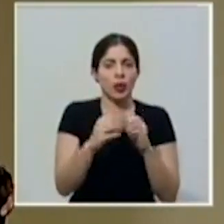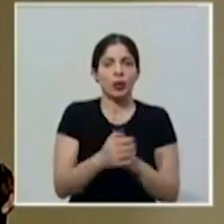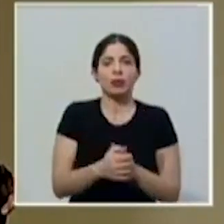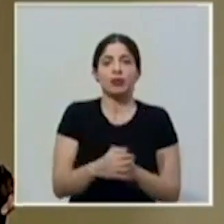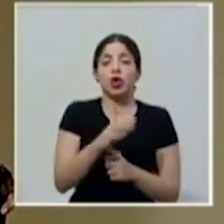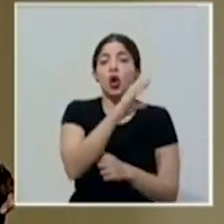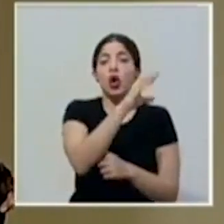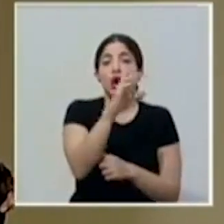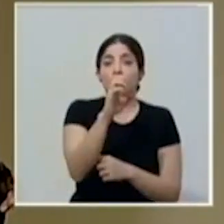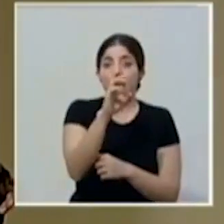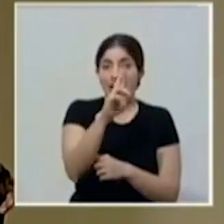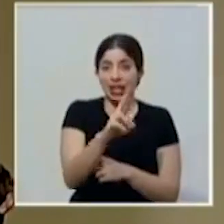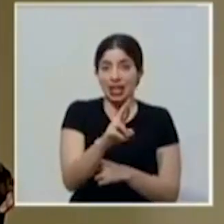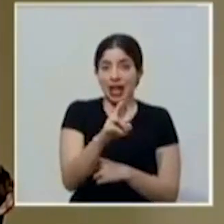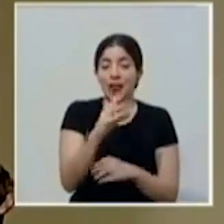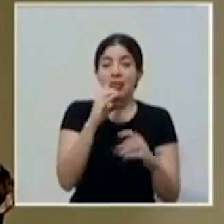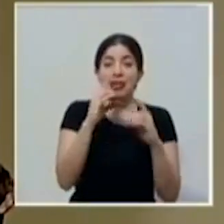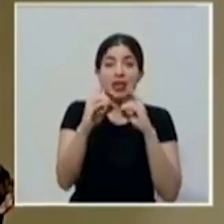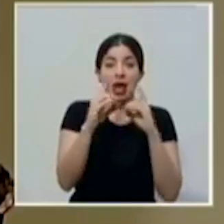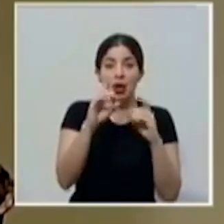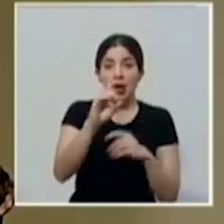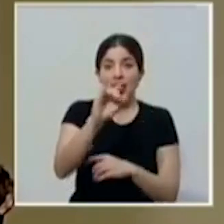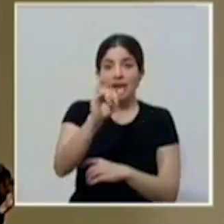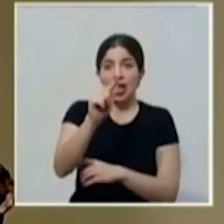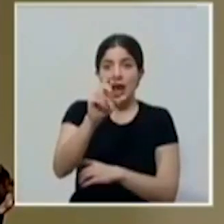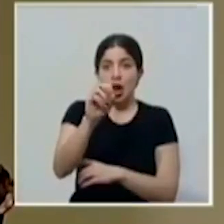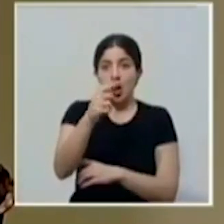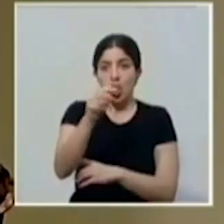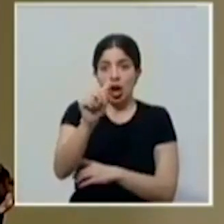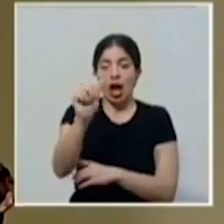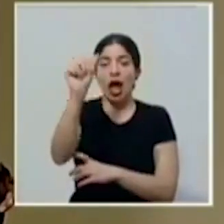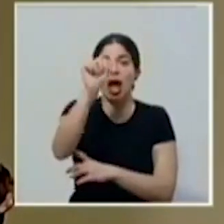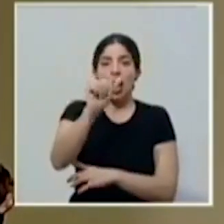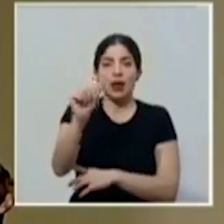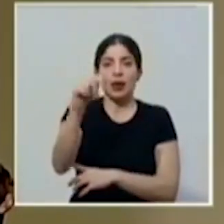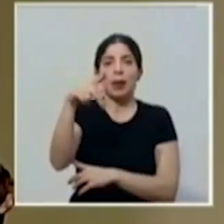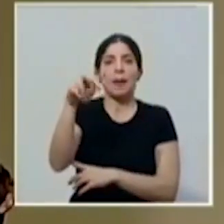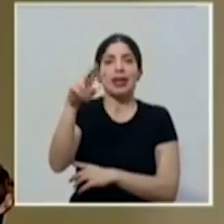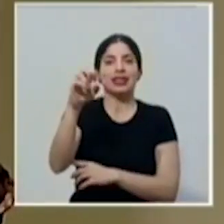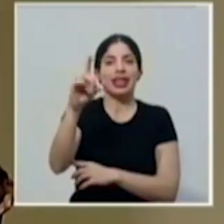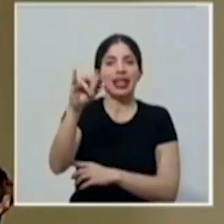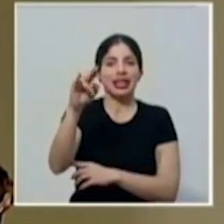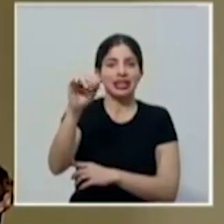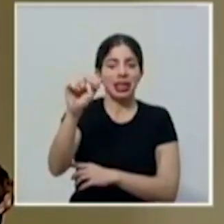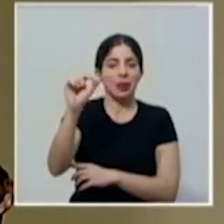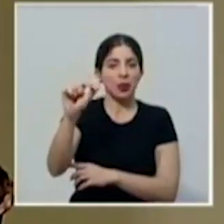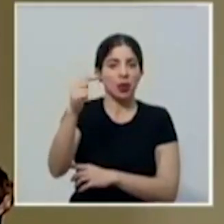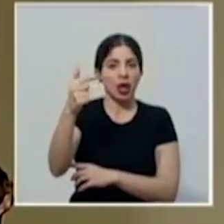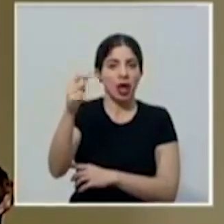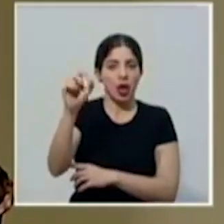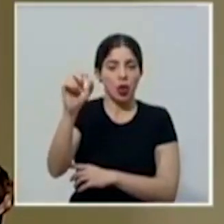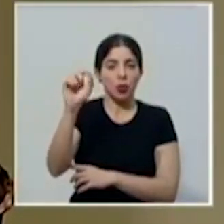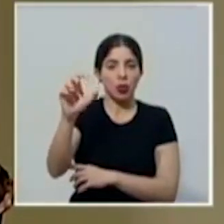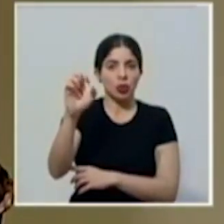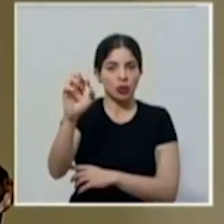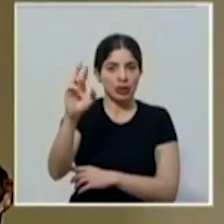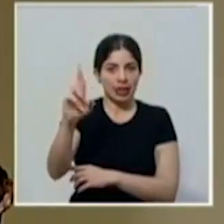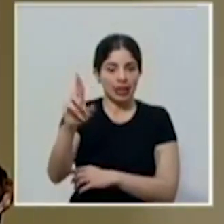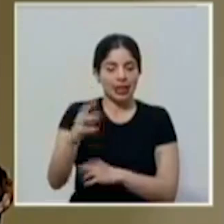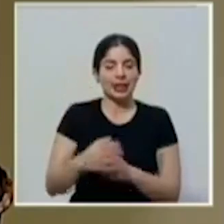costarricadialoga.presidencia.go.cr.